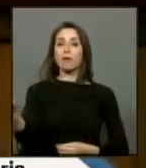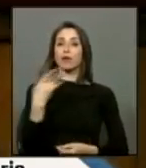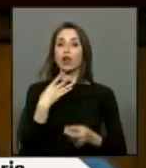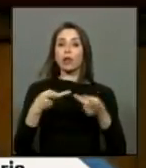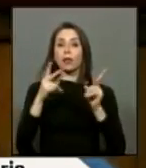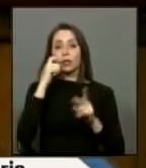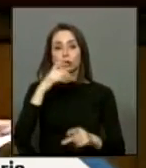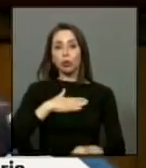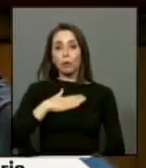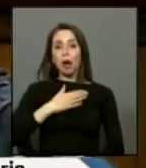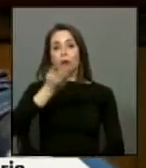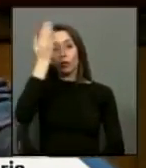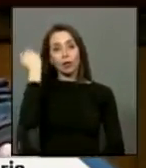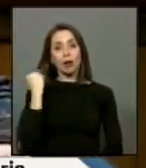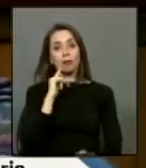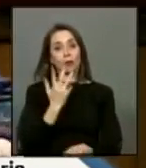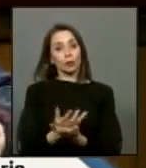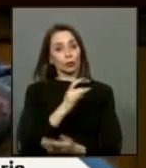cometidas en el pasado.